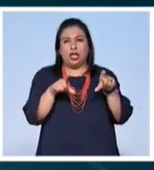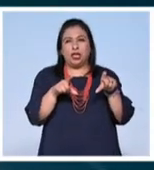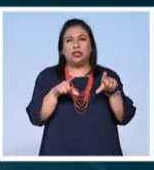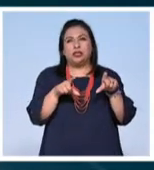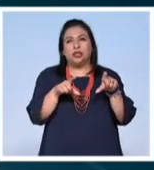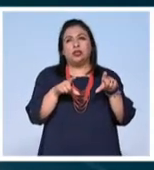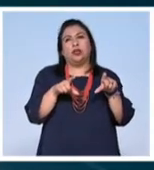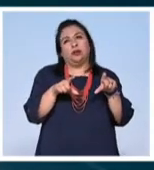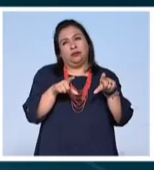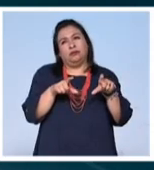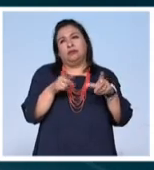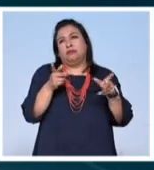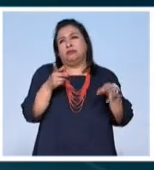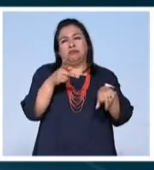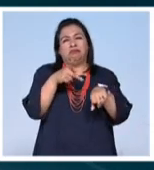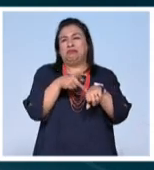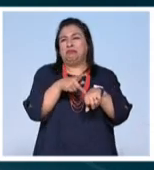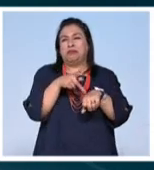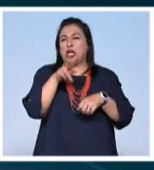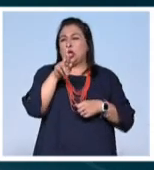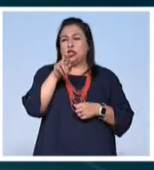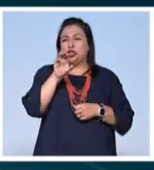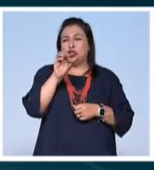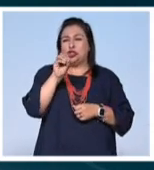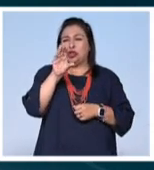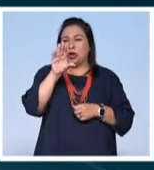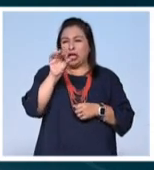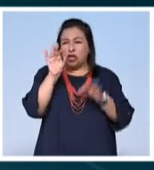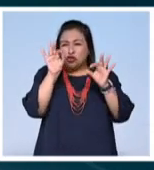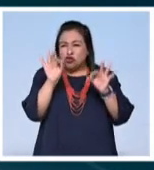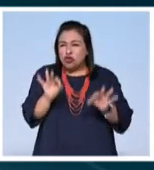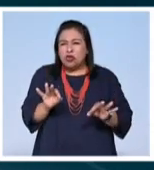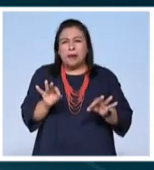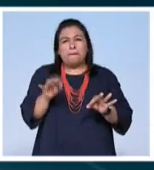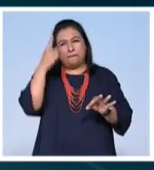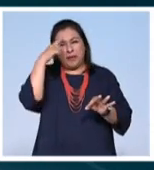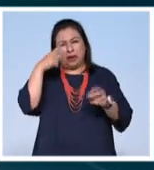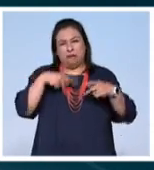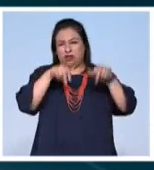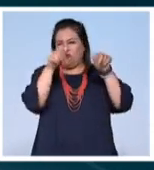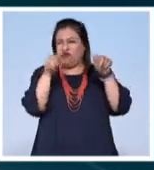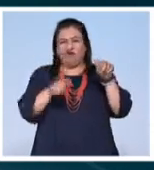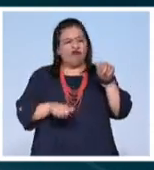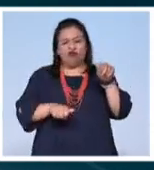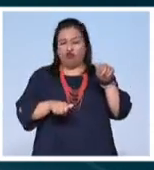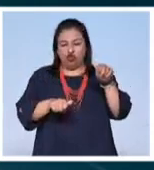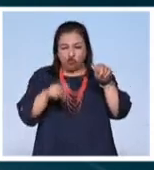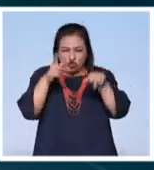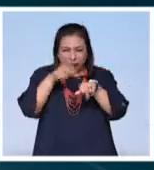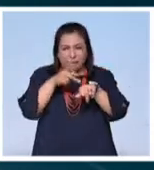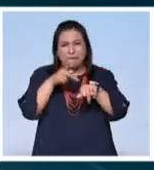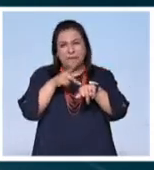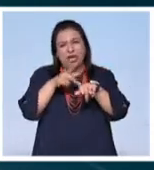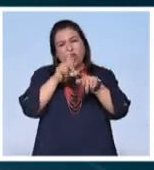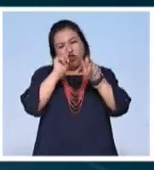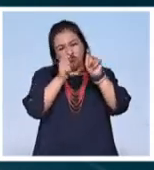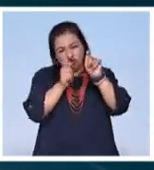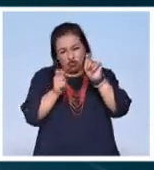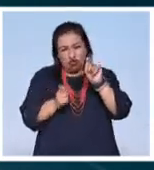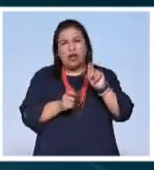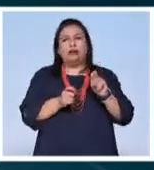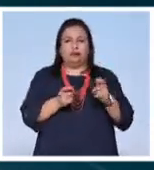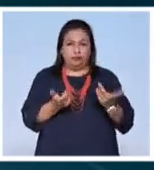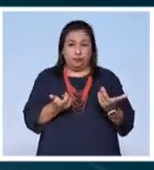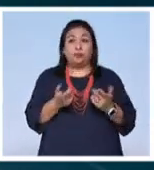y, pues, obviamente roca no es lo correcto para un escultor, son piedras, o sea, como esculpe piedra, no esculpe